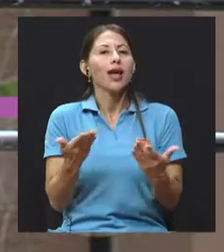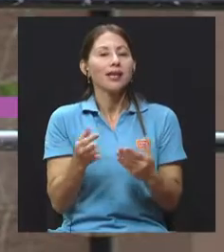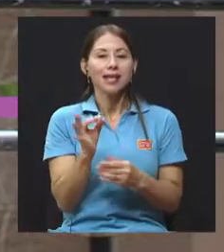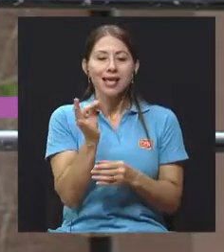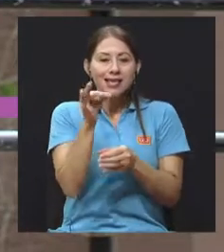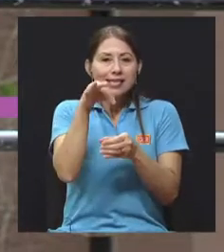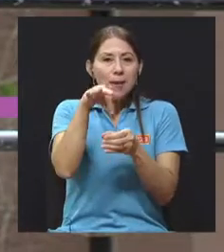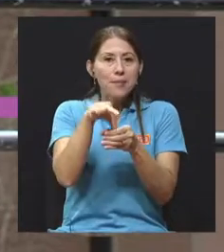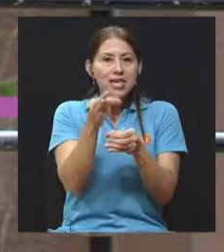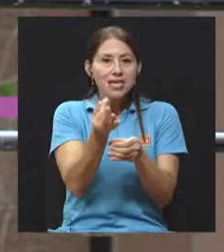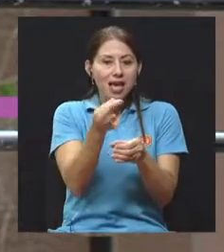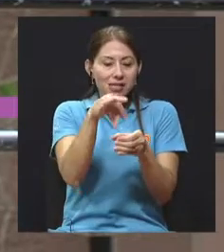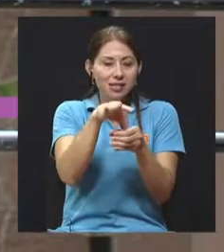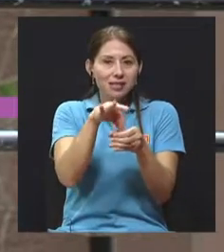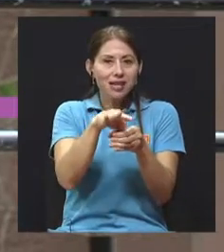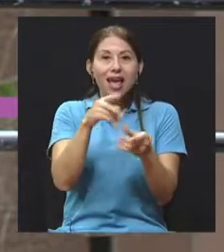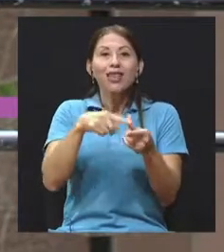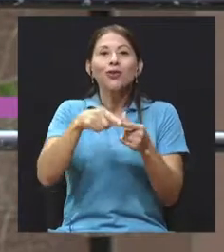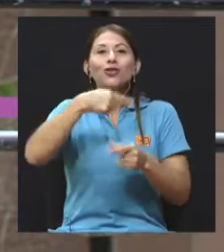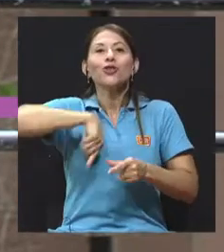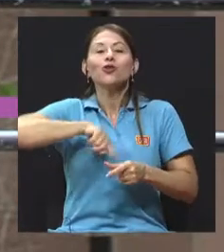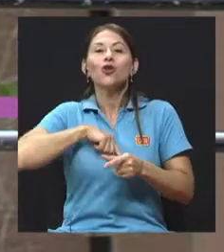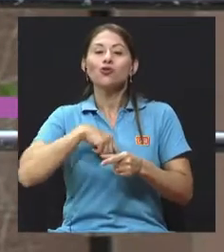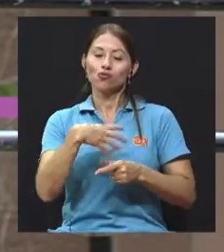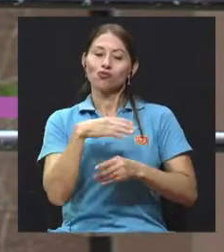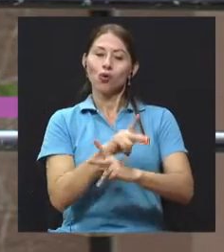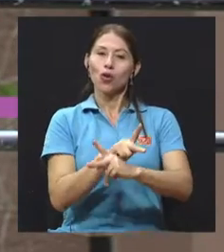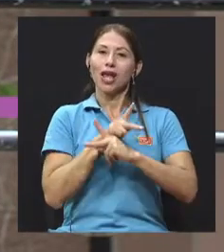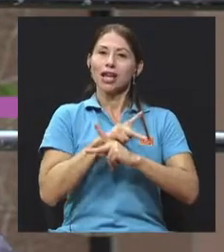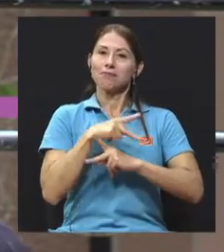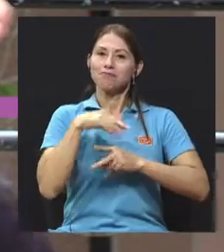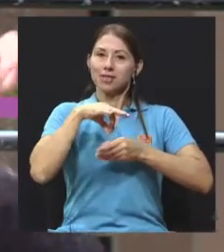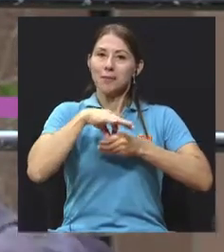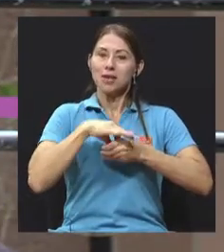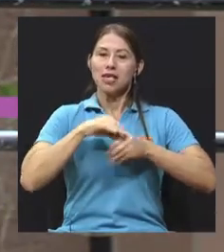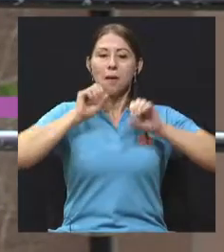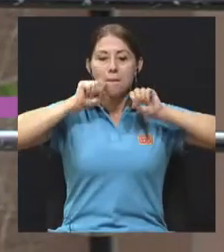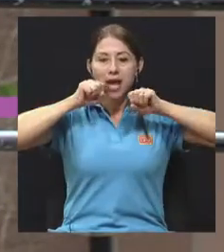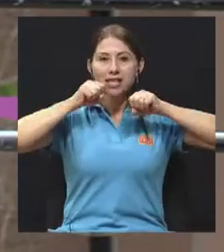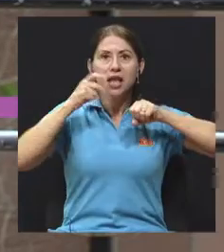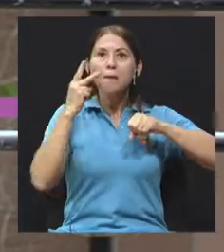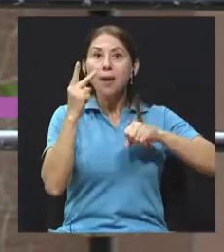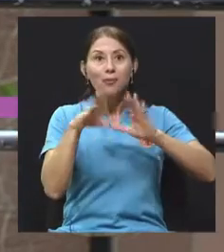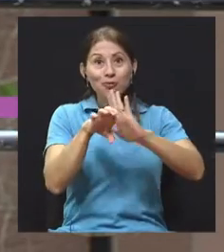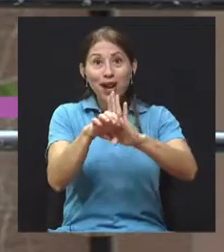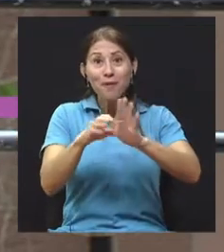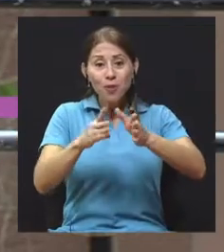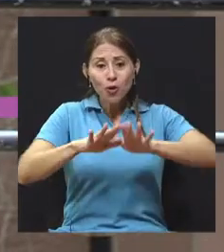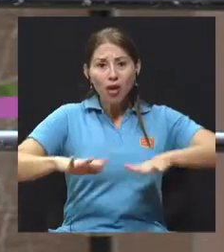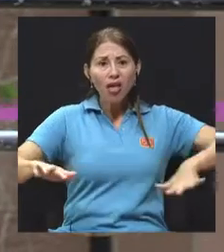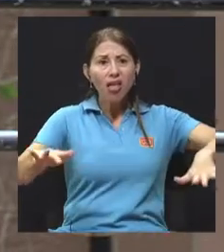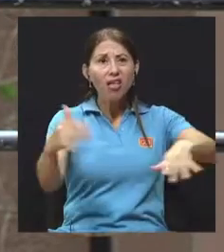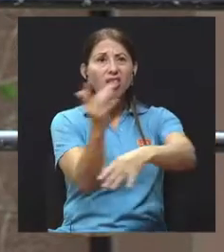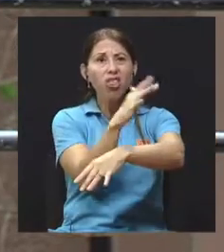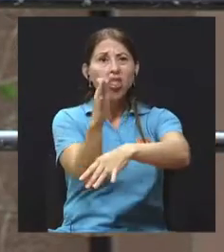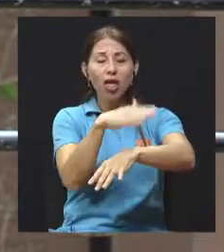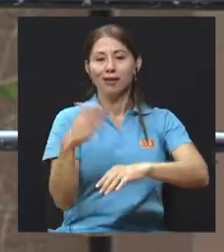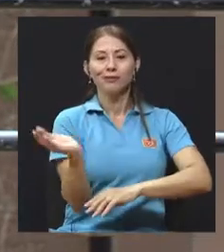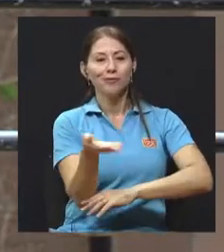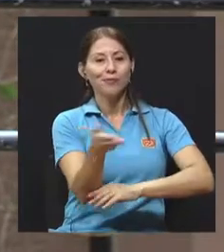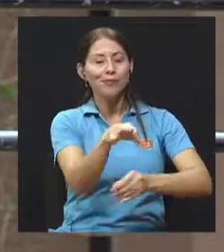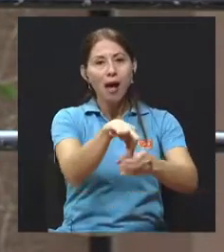Entonces empezamos a proteger nuestra semilla autóctona del maíz. Ese lote baldío lo sembramos de maíz y ya vemos que genera una gran cantidad de comida.